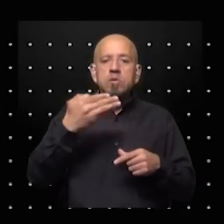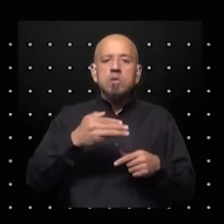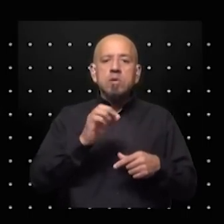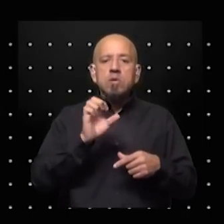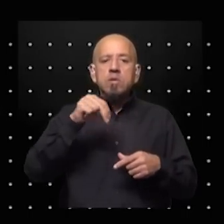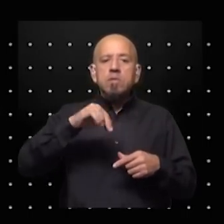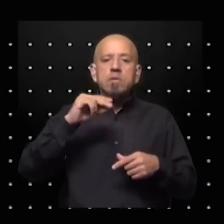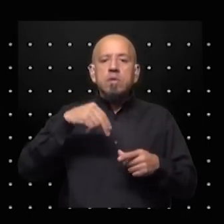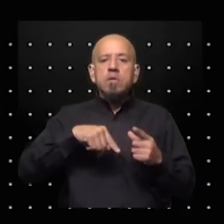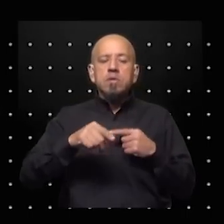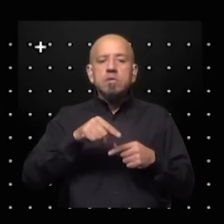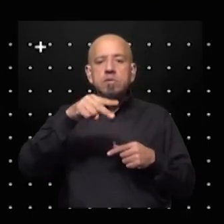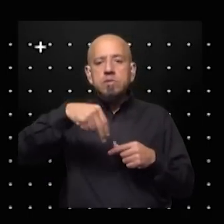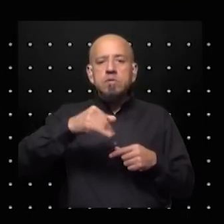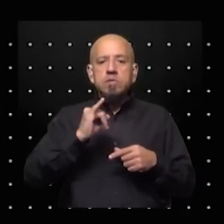no ha estado tampoco Níger,